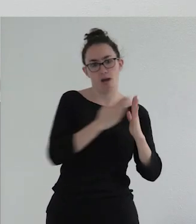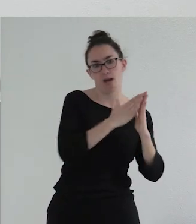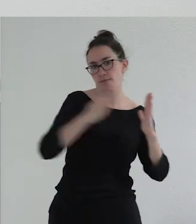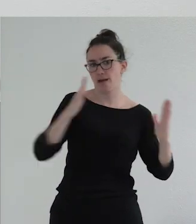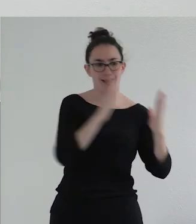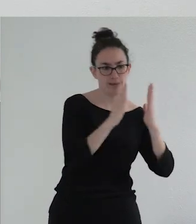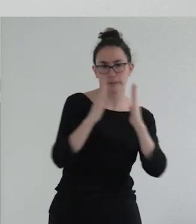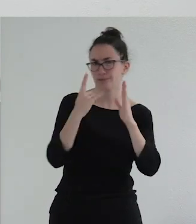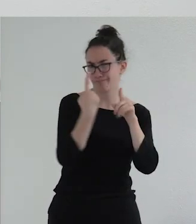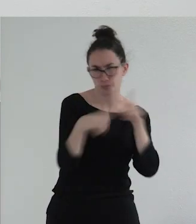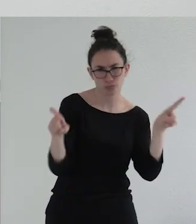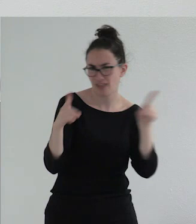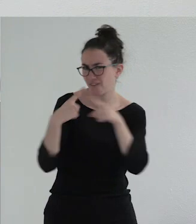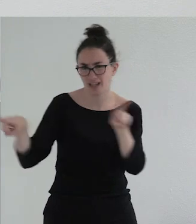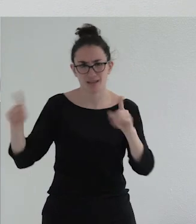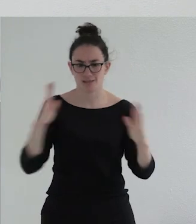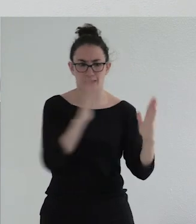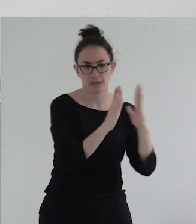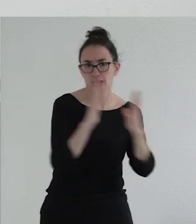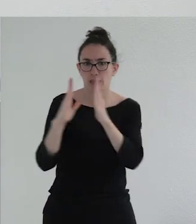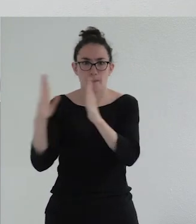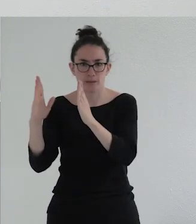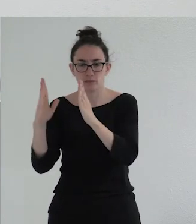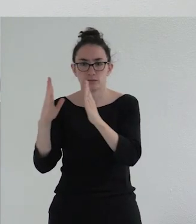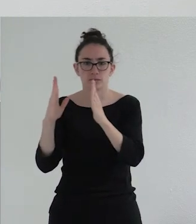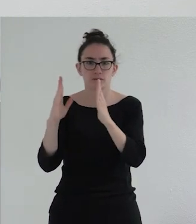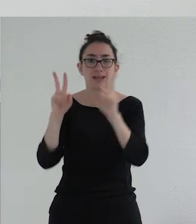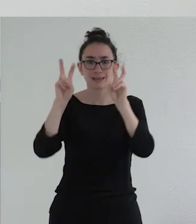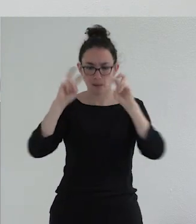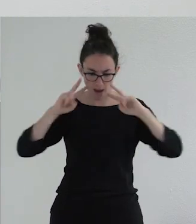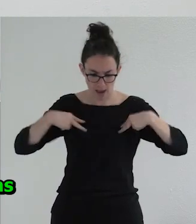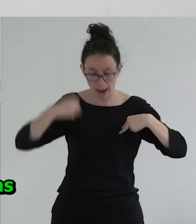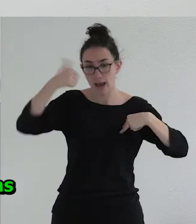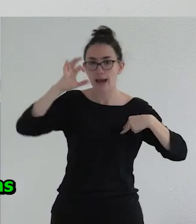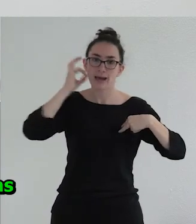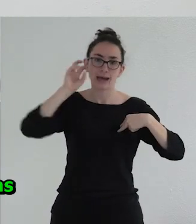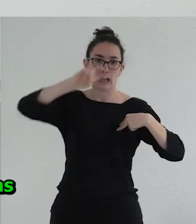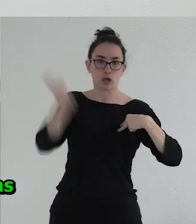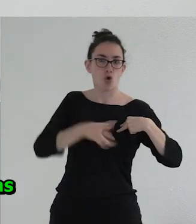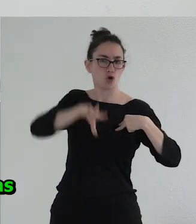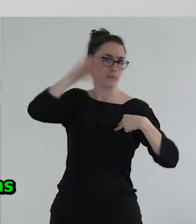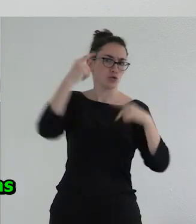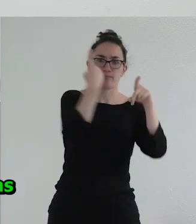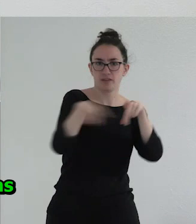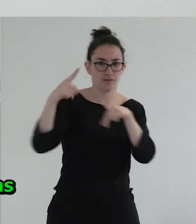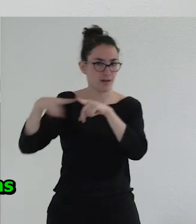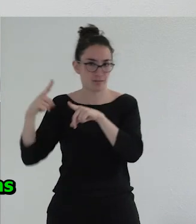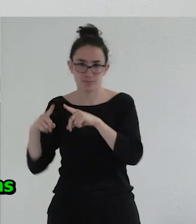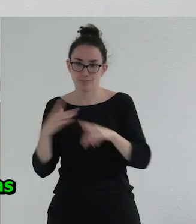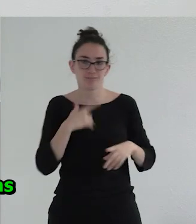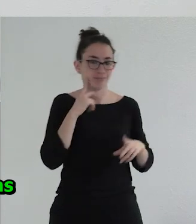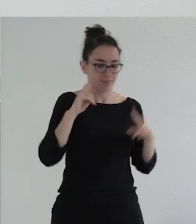totalmente distintas y en relación a lo que estamos hablando que implica etapas de la vida con comprensiones del género totalmente distintas. No son comparables las experiencias de la primera